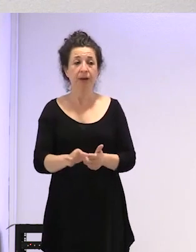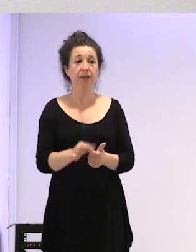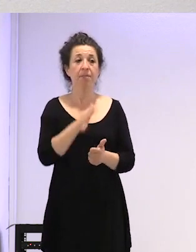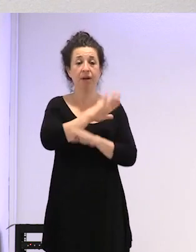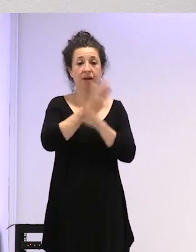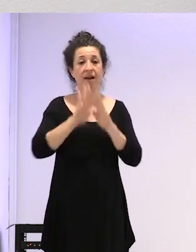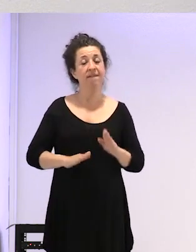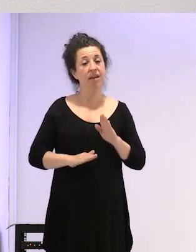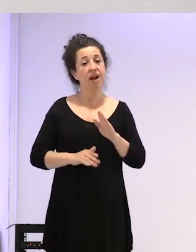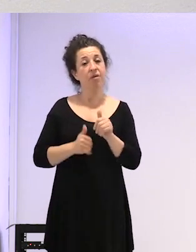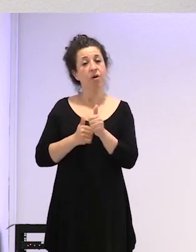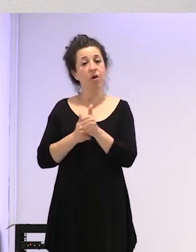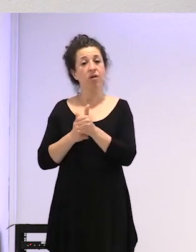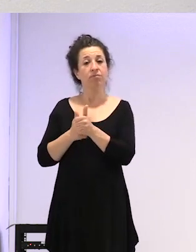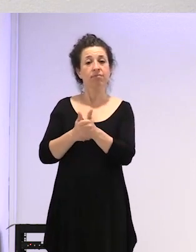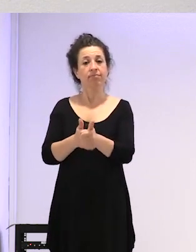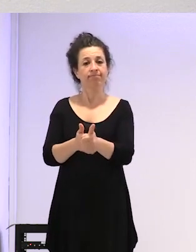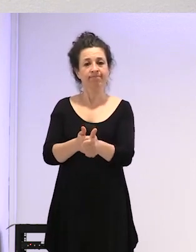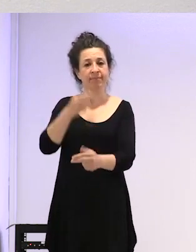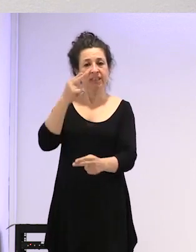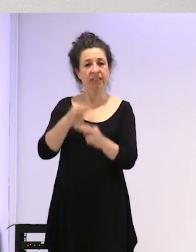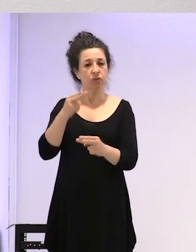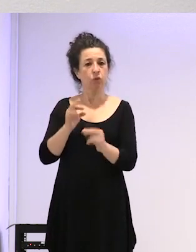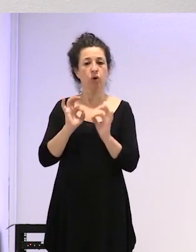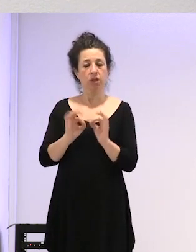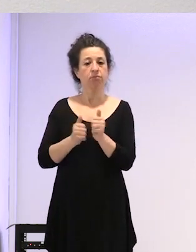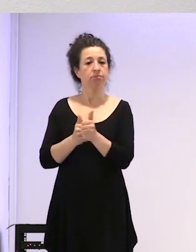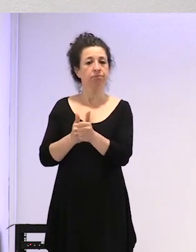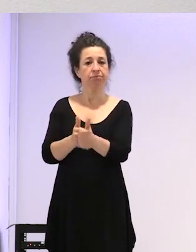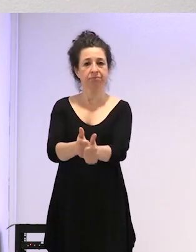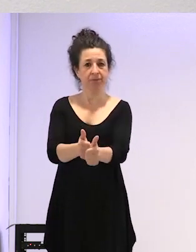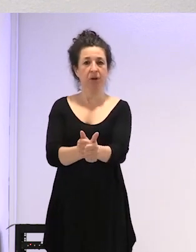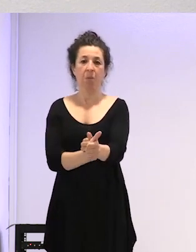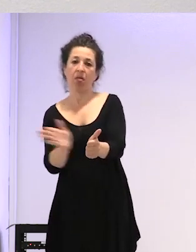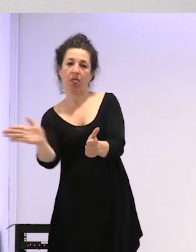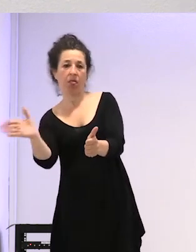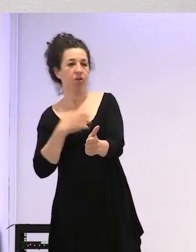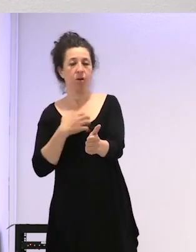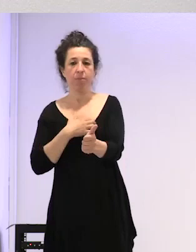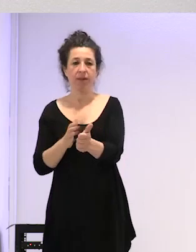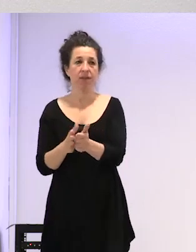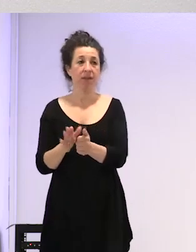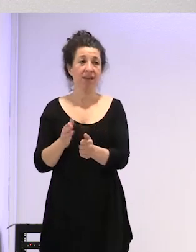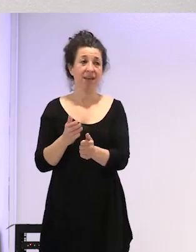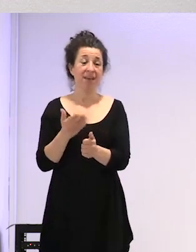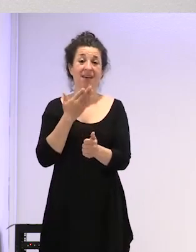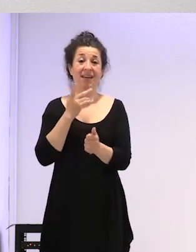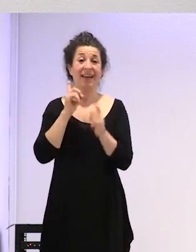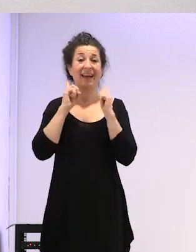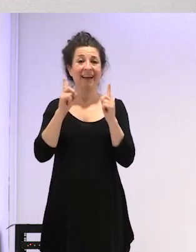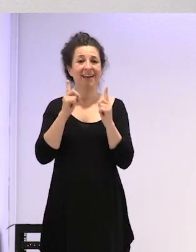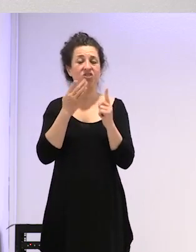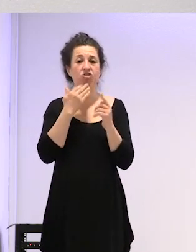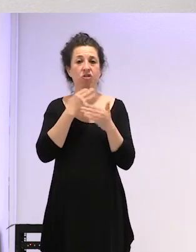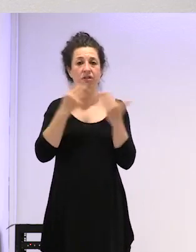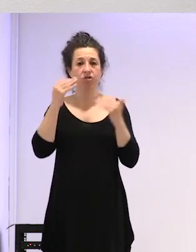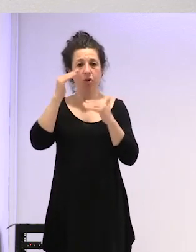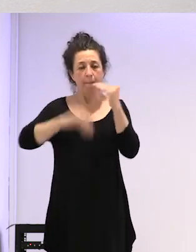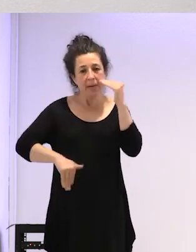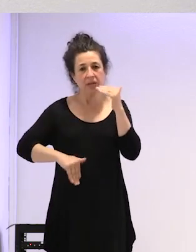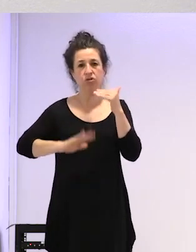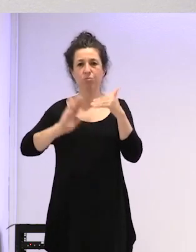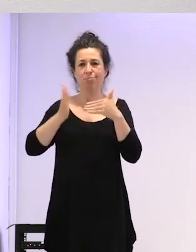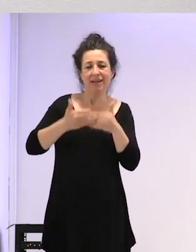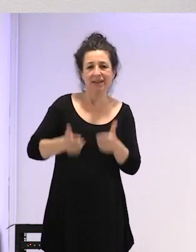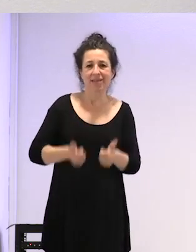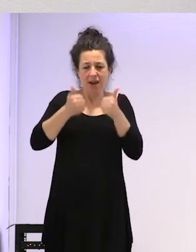tienen una pauta muy concreta muy estricta y no te puedes salir de ahí y yo creo que en el caso de los menores todavía más cerrada más estricta